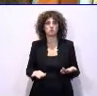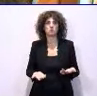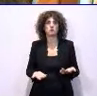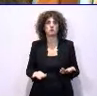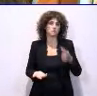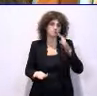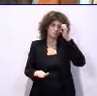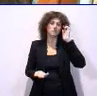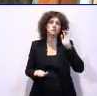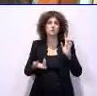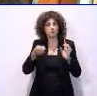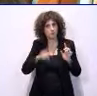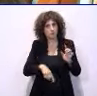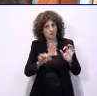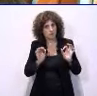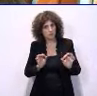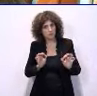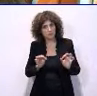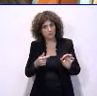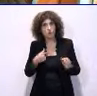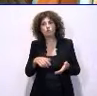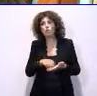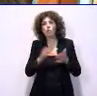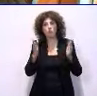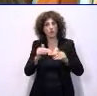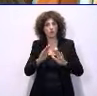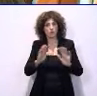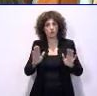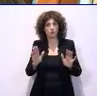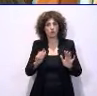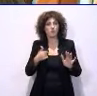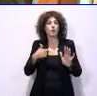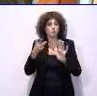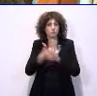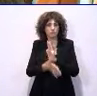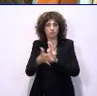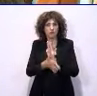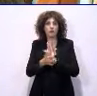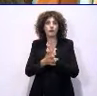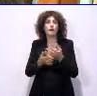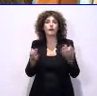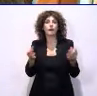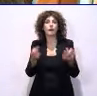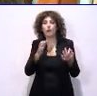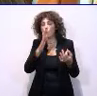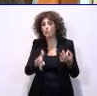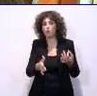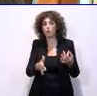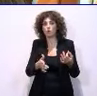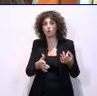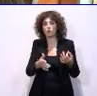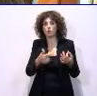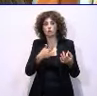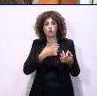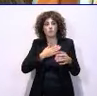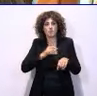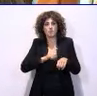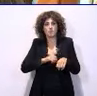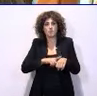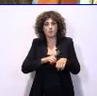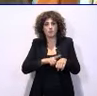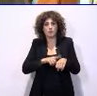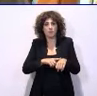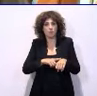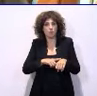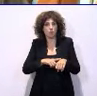cual también es así. Si no lo estoy cuestionando, digo que es así, pero que eso explica por qué yo destino mi tiempo a lo que es